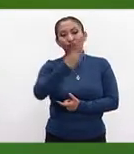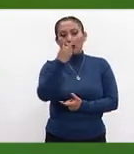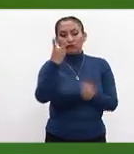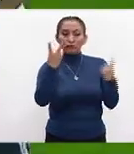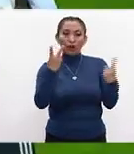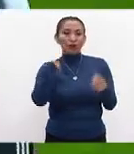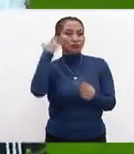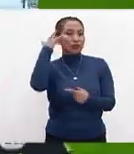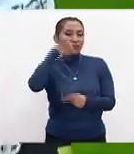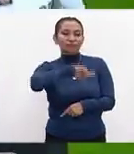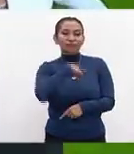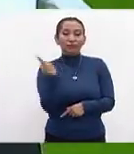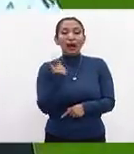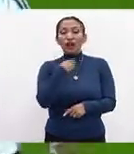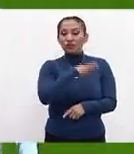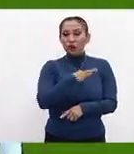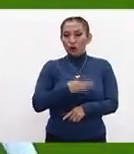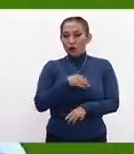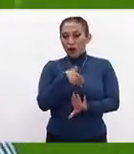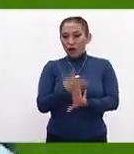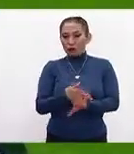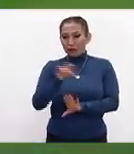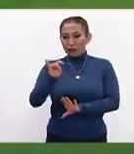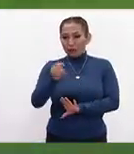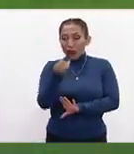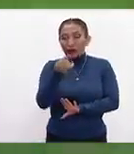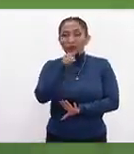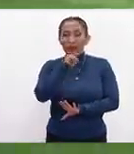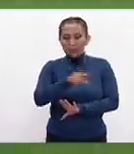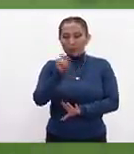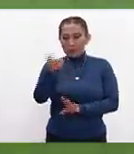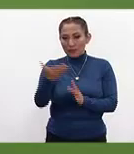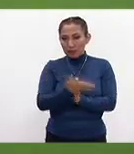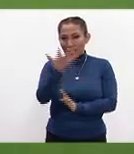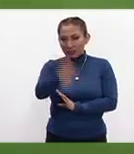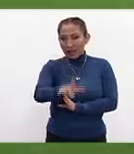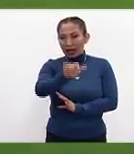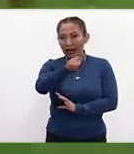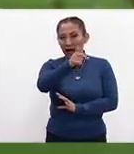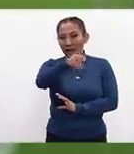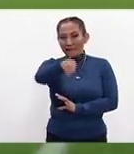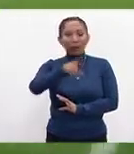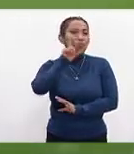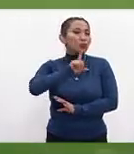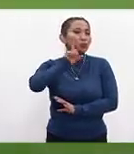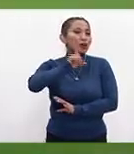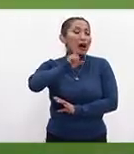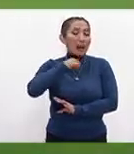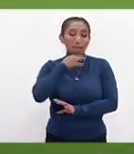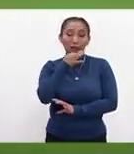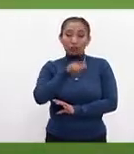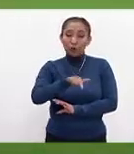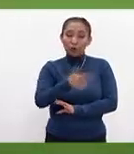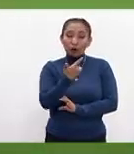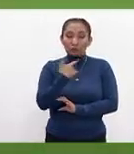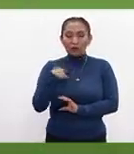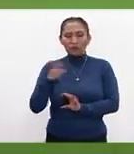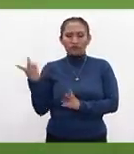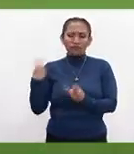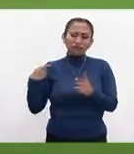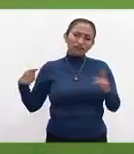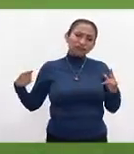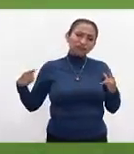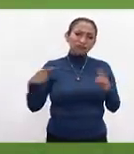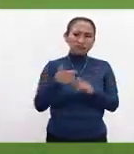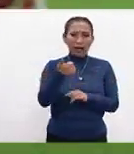por 1 a Santos. Toluca en contra de Tijuana. También de la jornada 10 de la Liga MX Femenil. Al minuto 12 iba a llegar